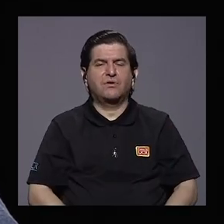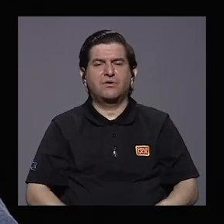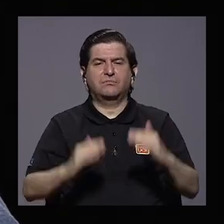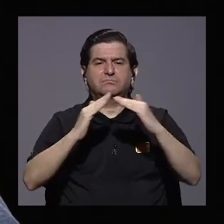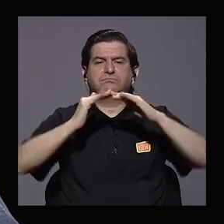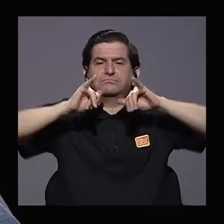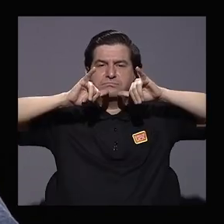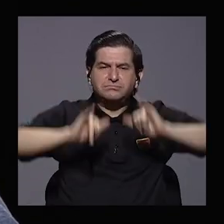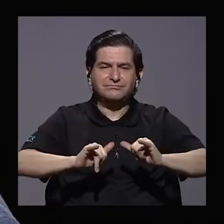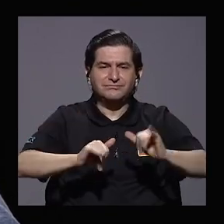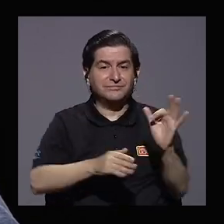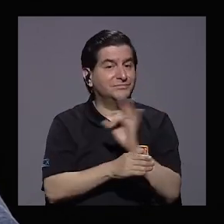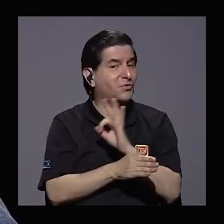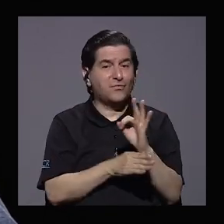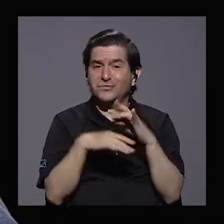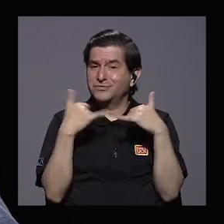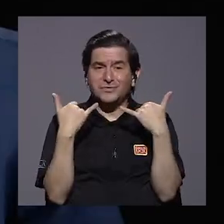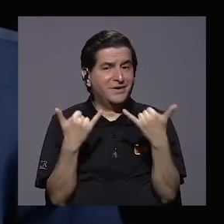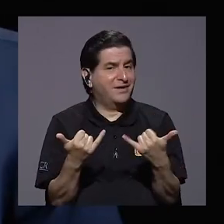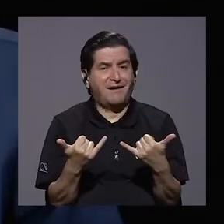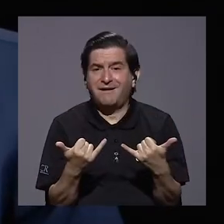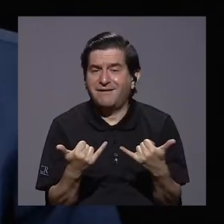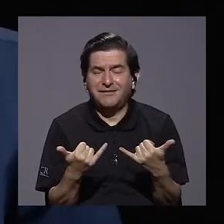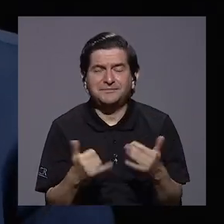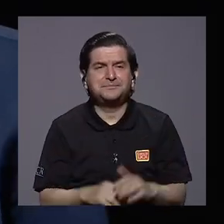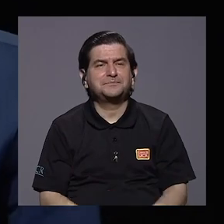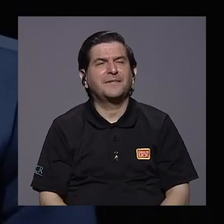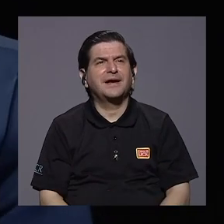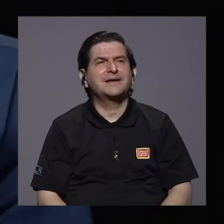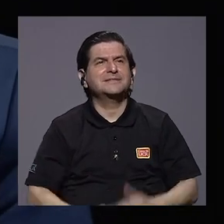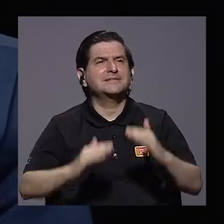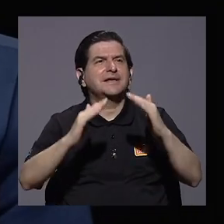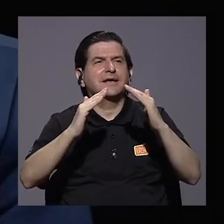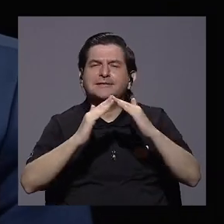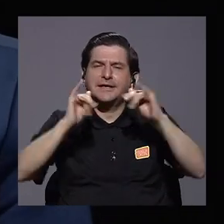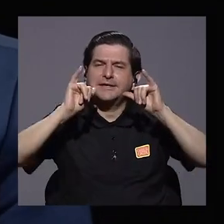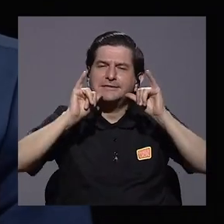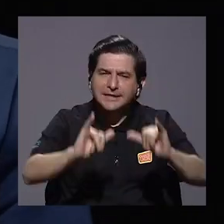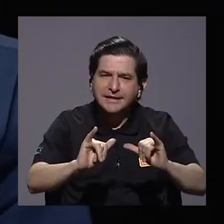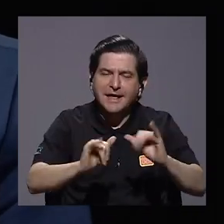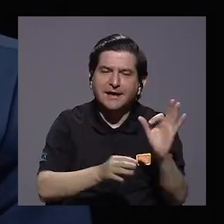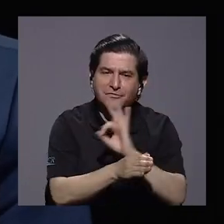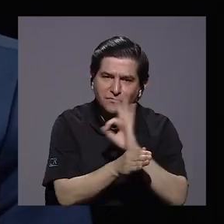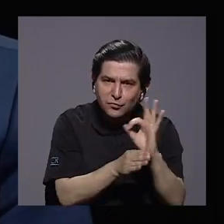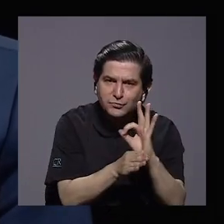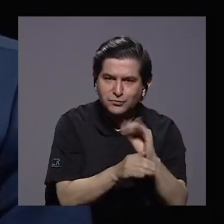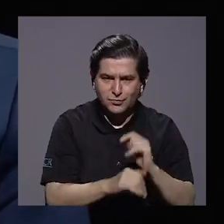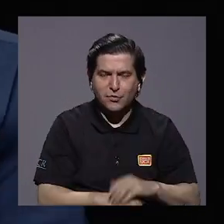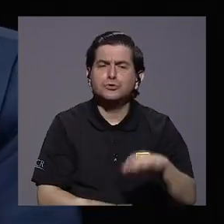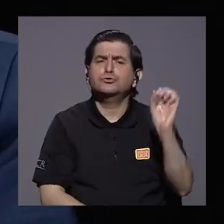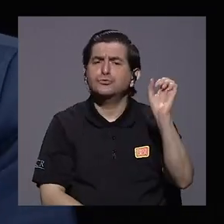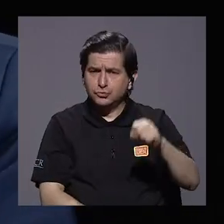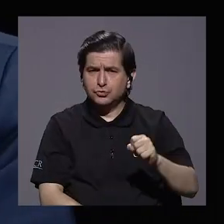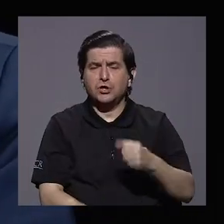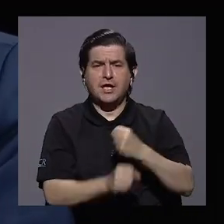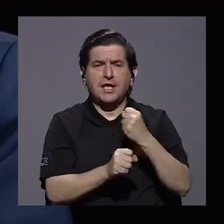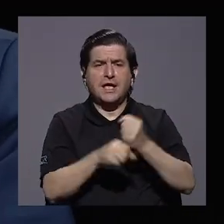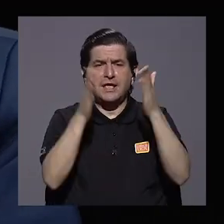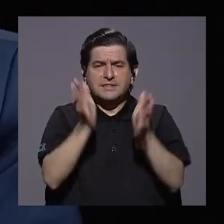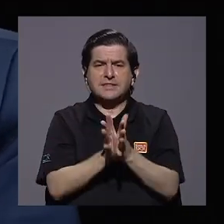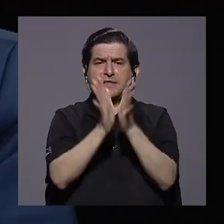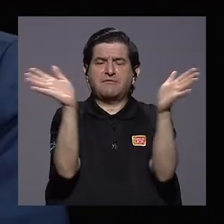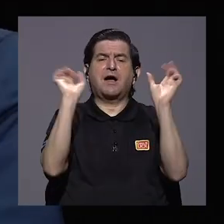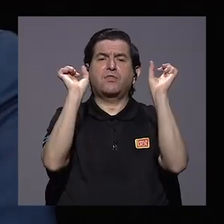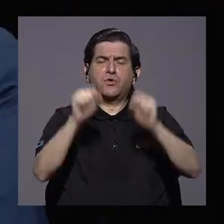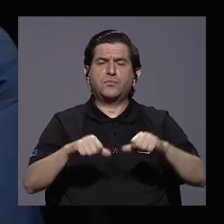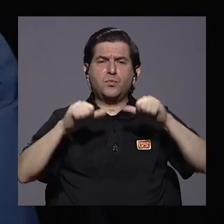ya no funciona, doña Zoyla. Es que el quédate en casa funciona para el empleado público que